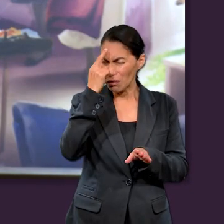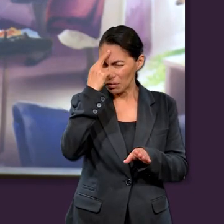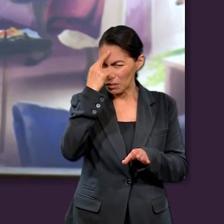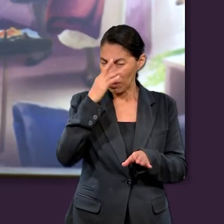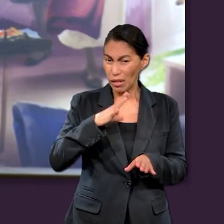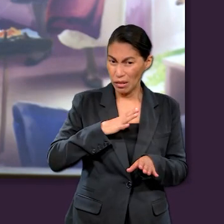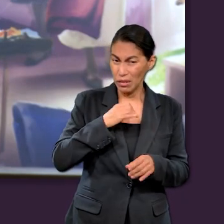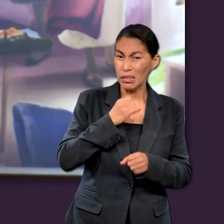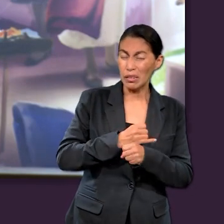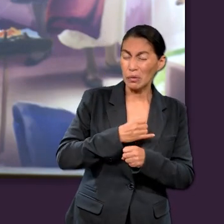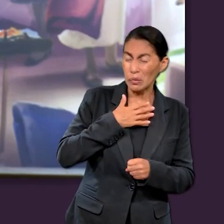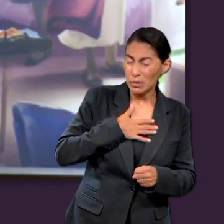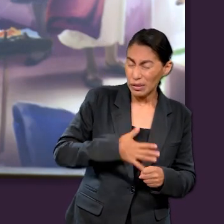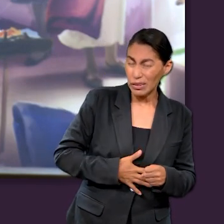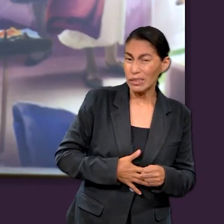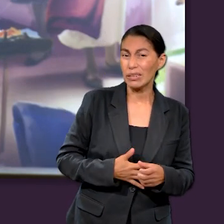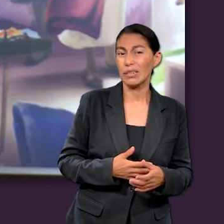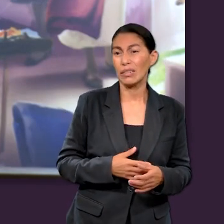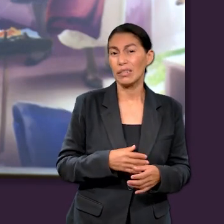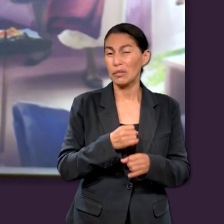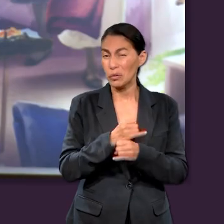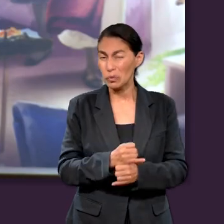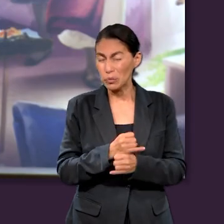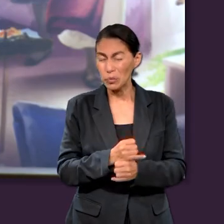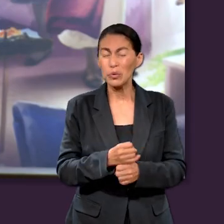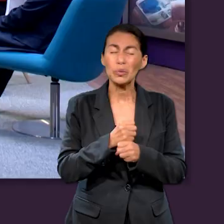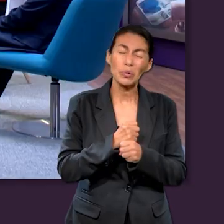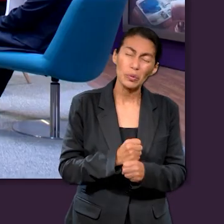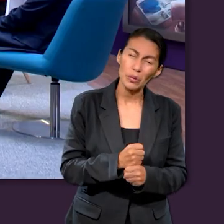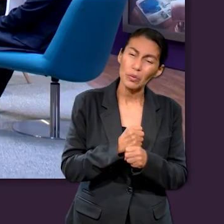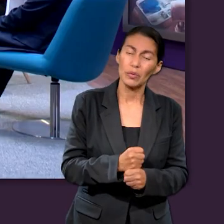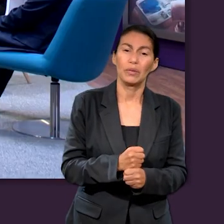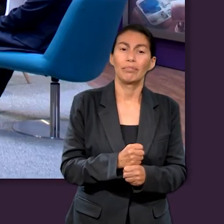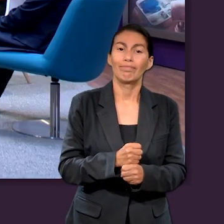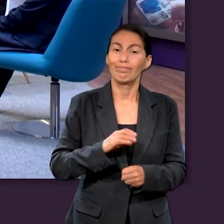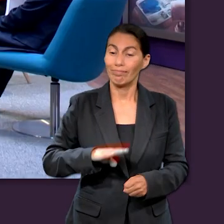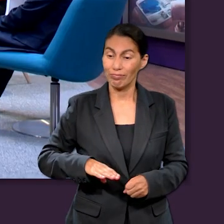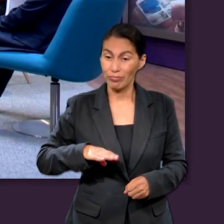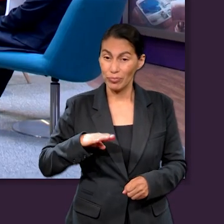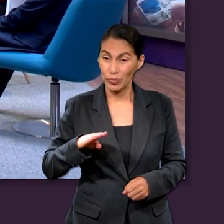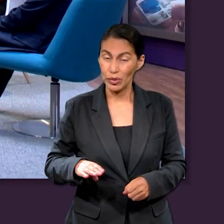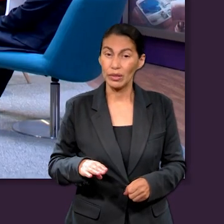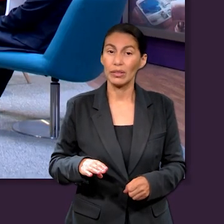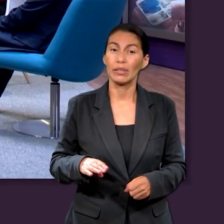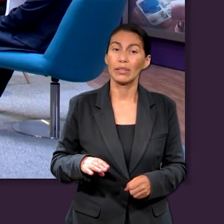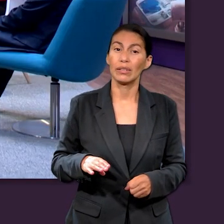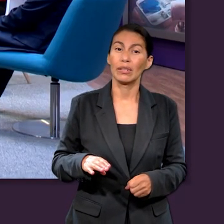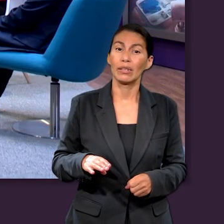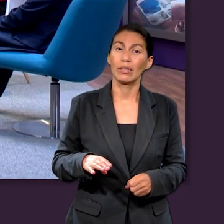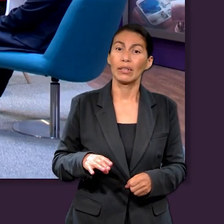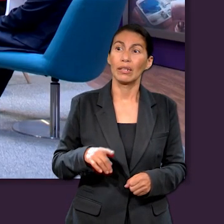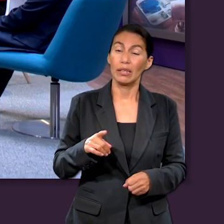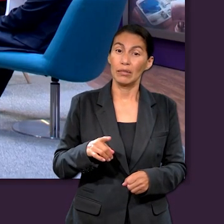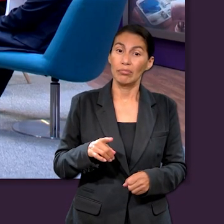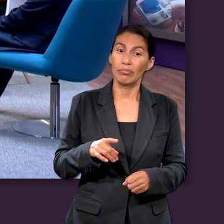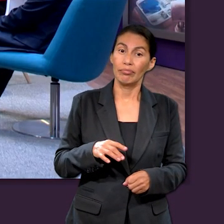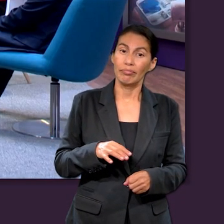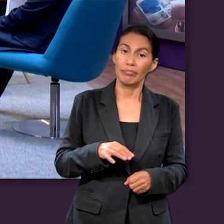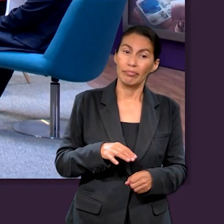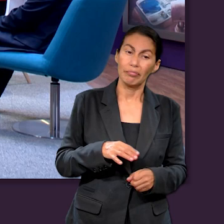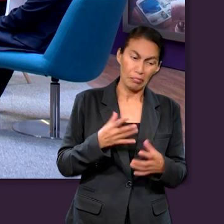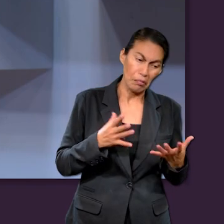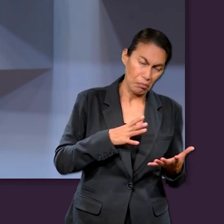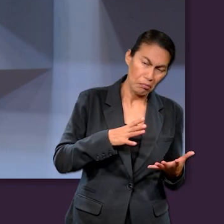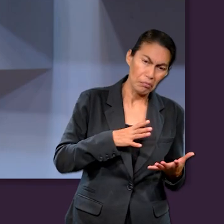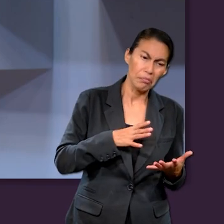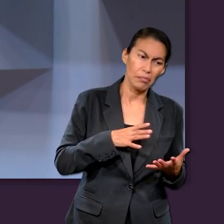Ven que es muy interesante que se reconoce que hay injusticias como en el caso de Job y que la muerte